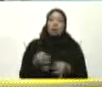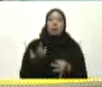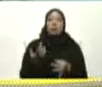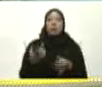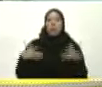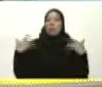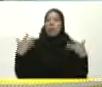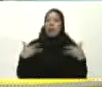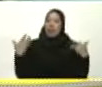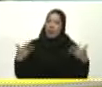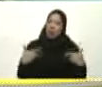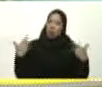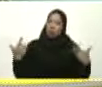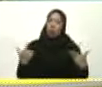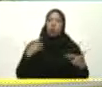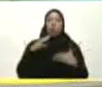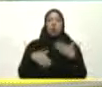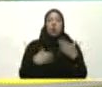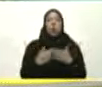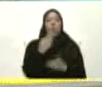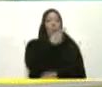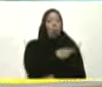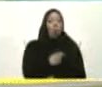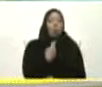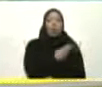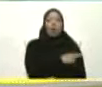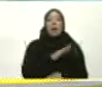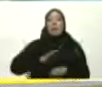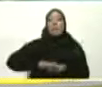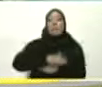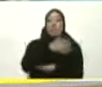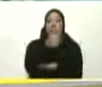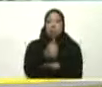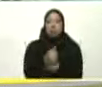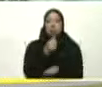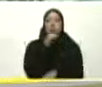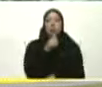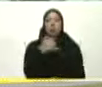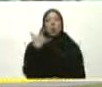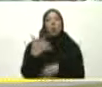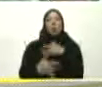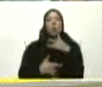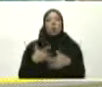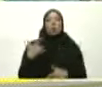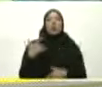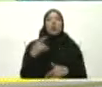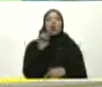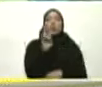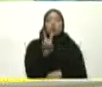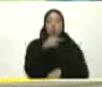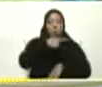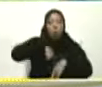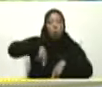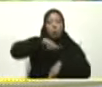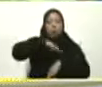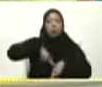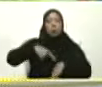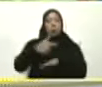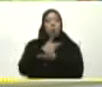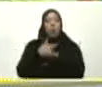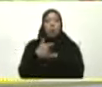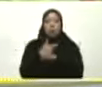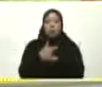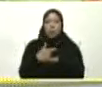alegró mucho Ir al hospital Princelara Estuvimos ahí Hace unas dos horas ¿Verdad? Gobernador